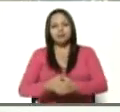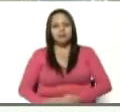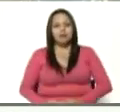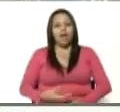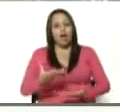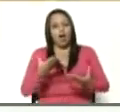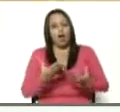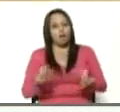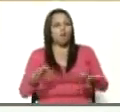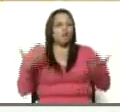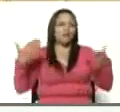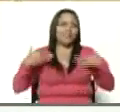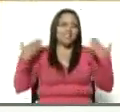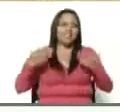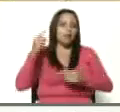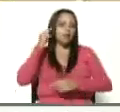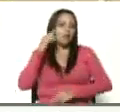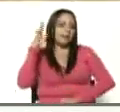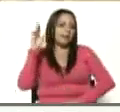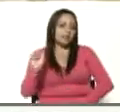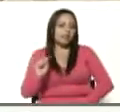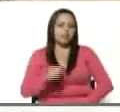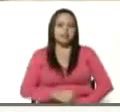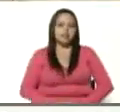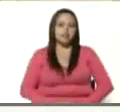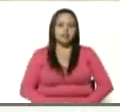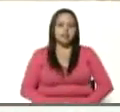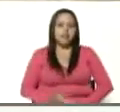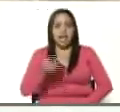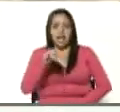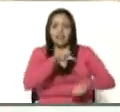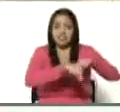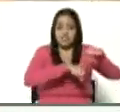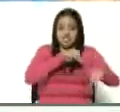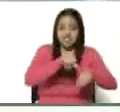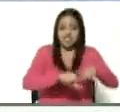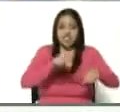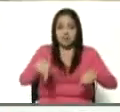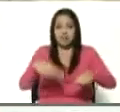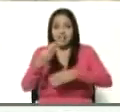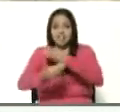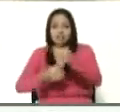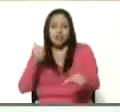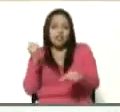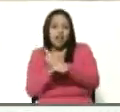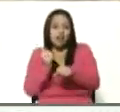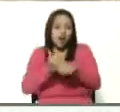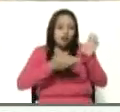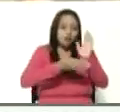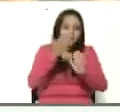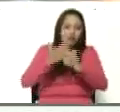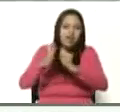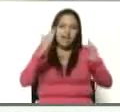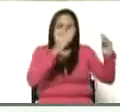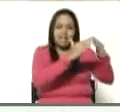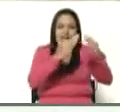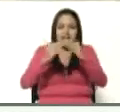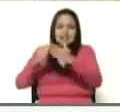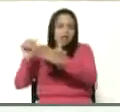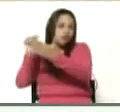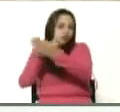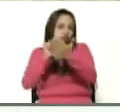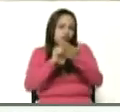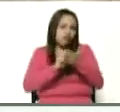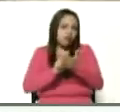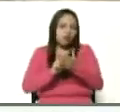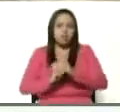porque nosotras las mujeres petareñas no solo andamos en bicicleta, sino haciendo un trabajo puerta a puerta, parlamento activo en la calle